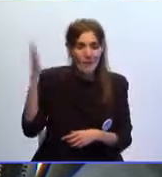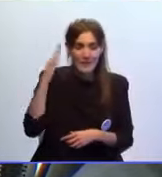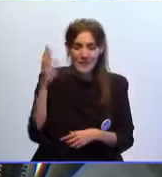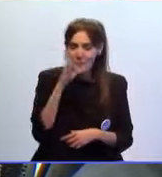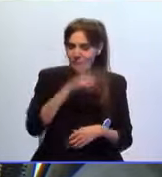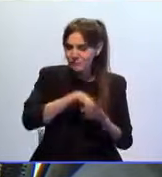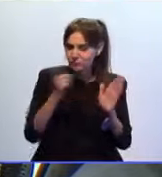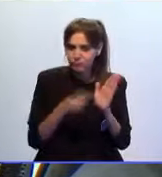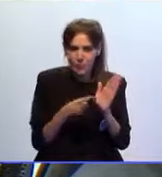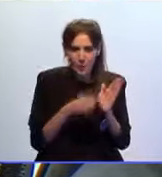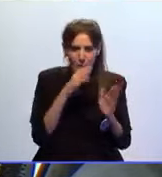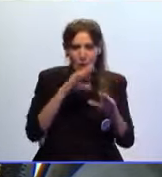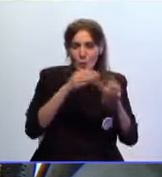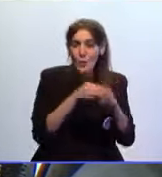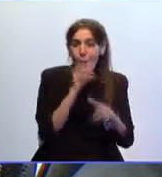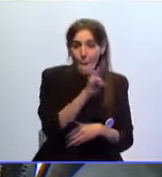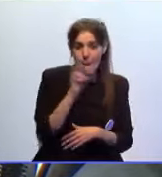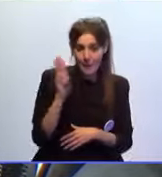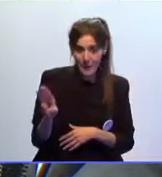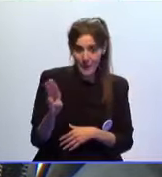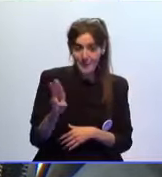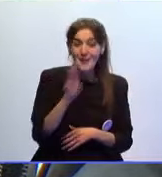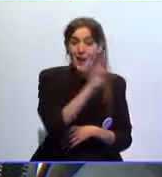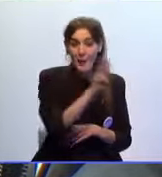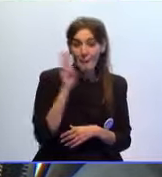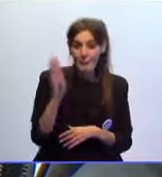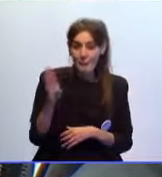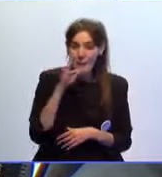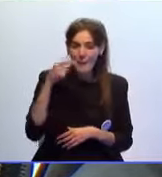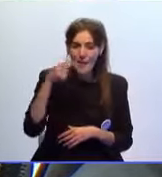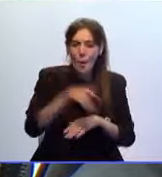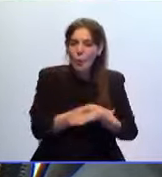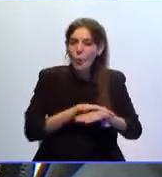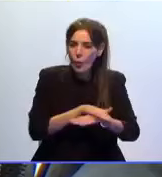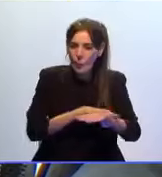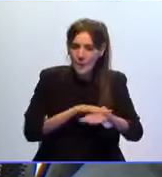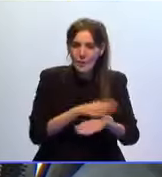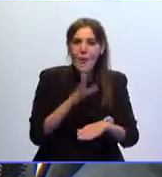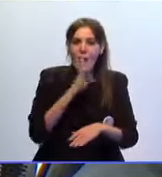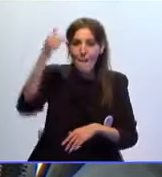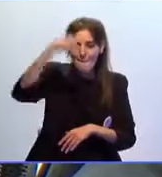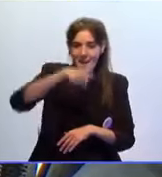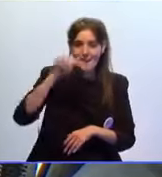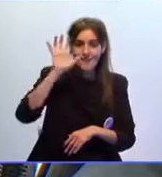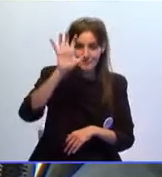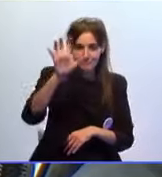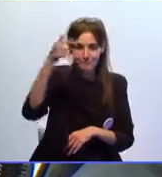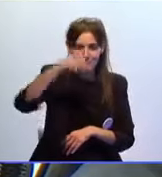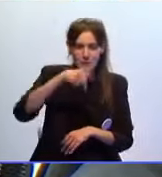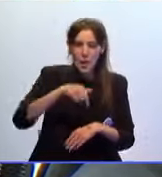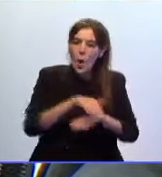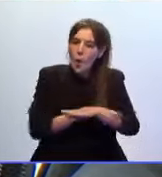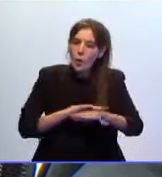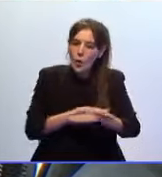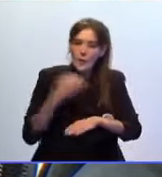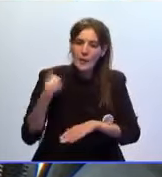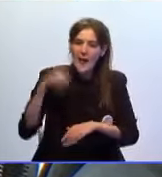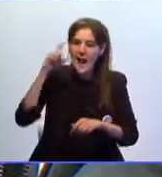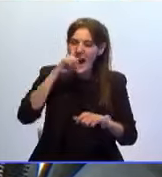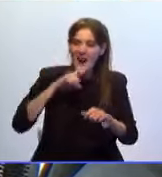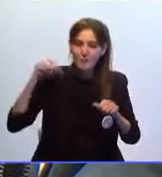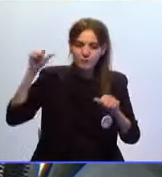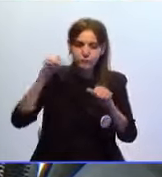absoluto. El Partido Popular ha sido gobierno en este país desde el año